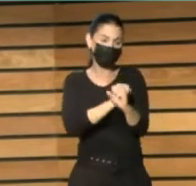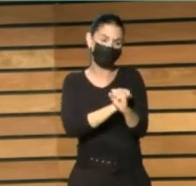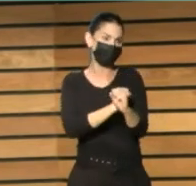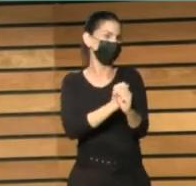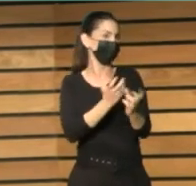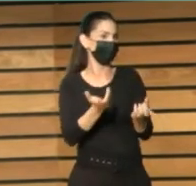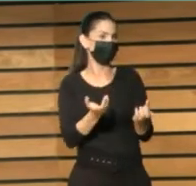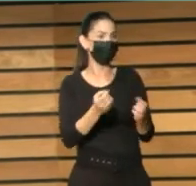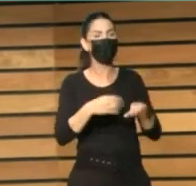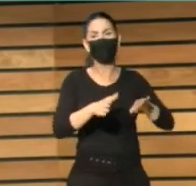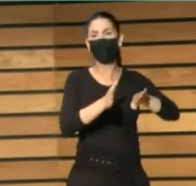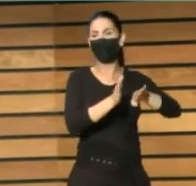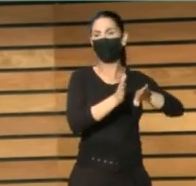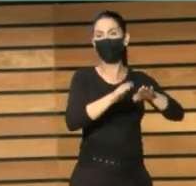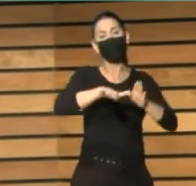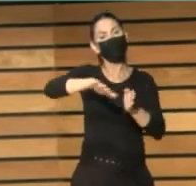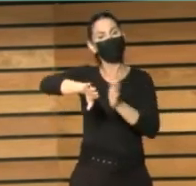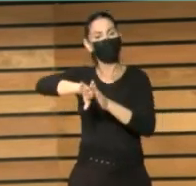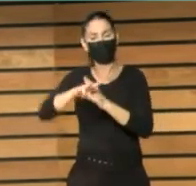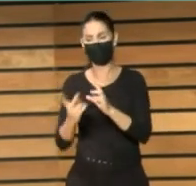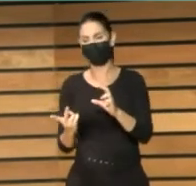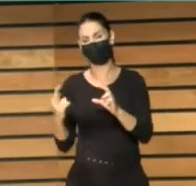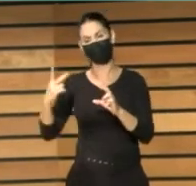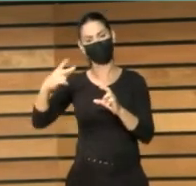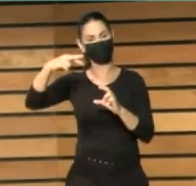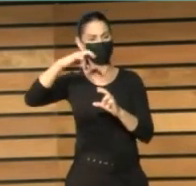derecha, las páginas mal recortadas.